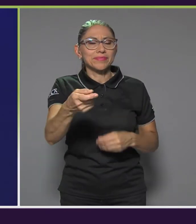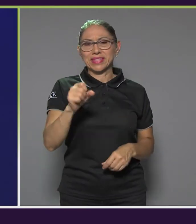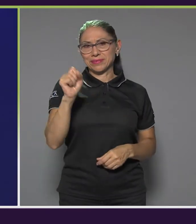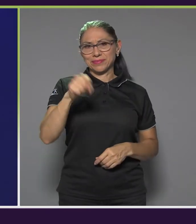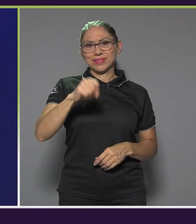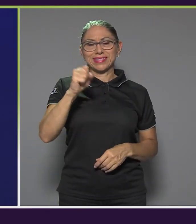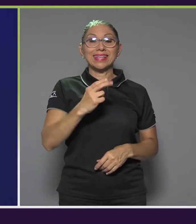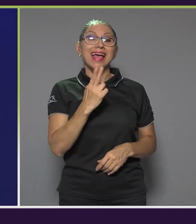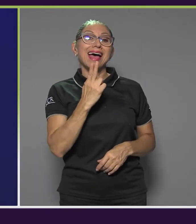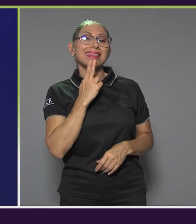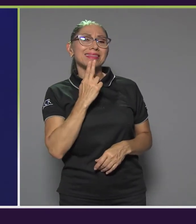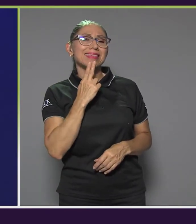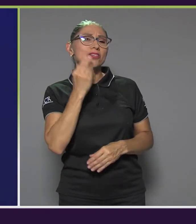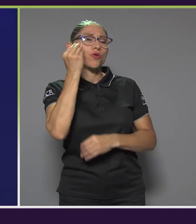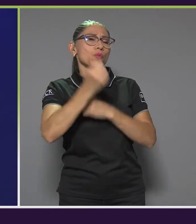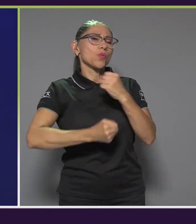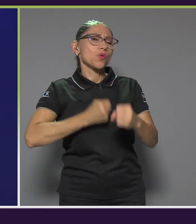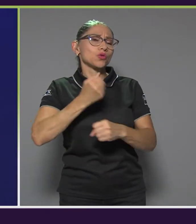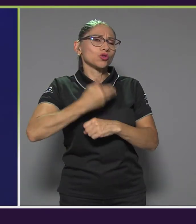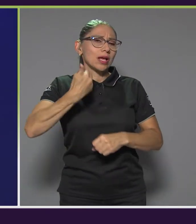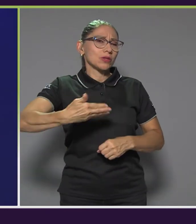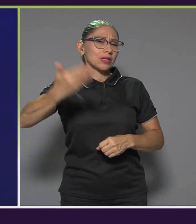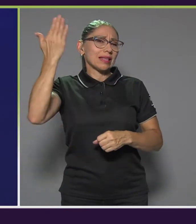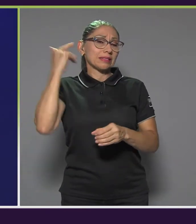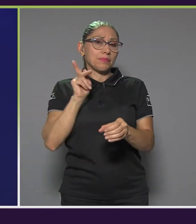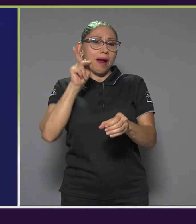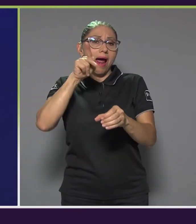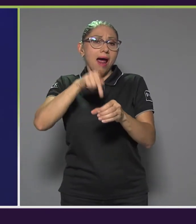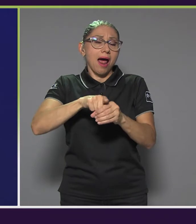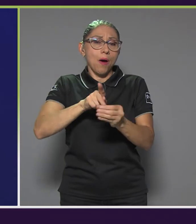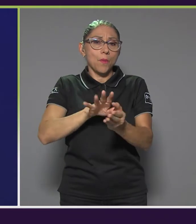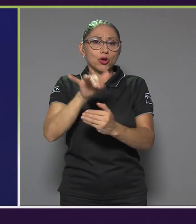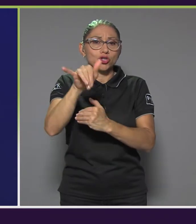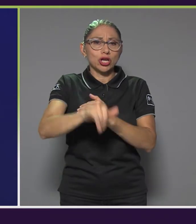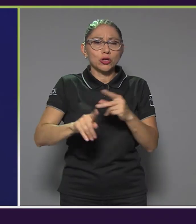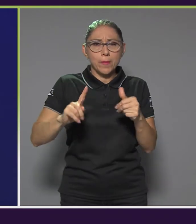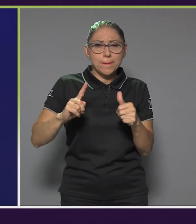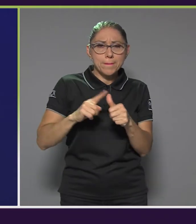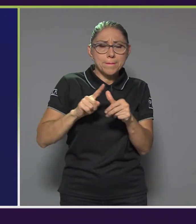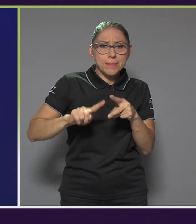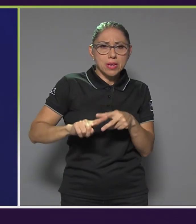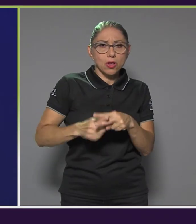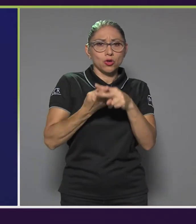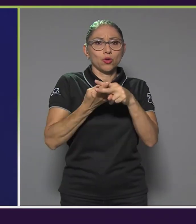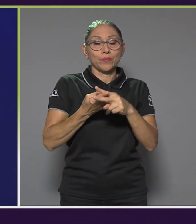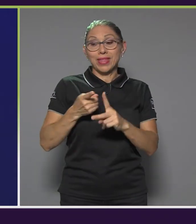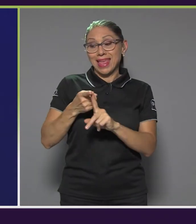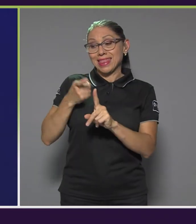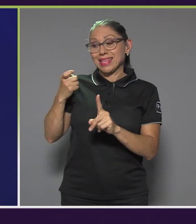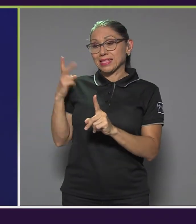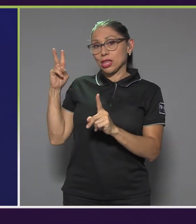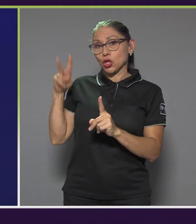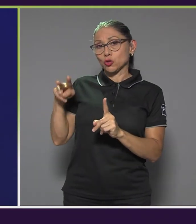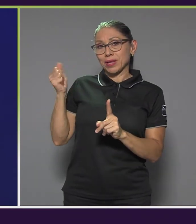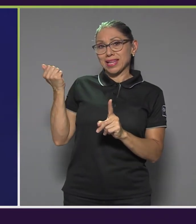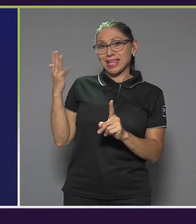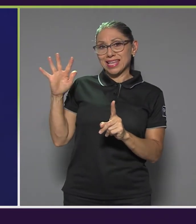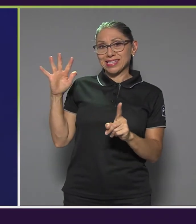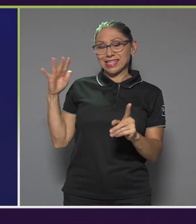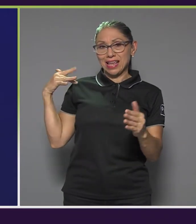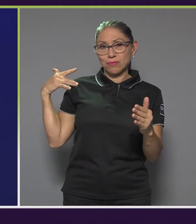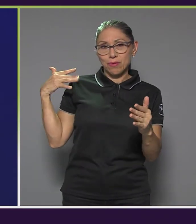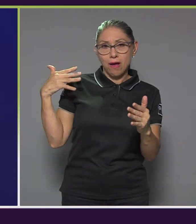años fue parte de su proceso piloto, ¿verdad? De el 2015 para acá se ha vuelto a integrar la